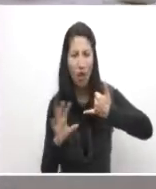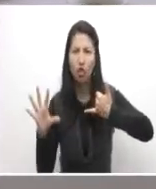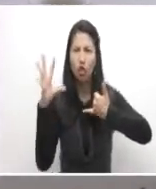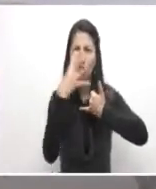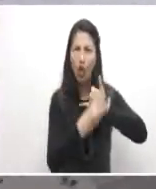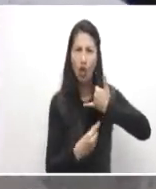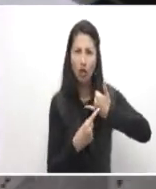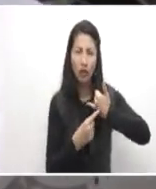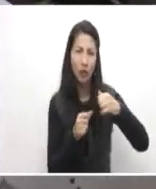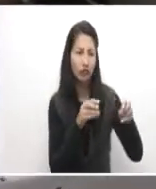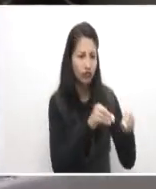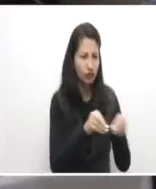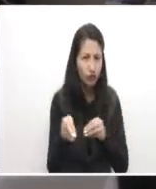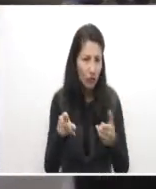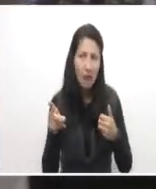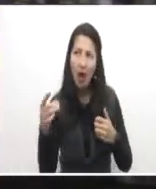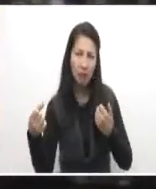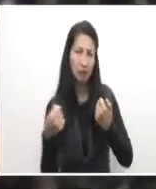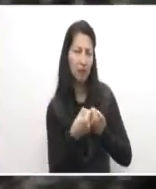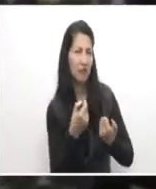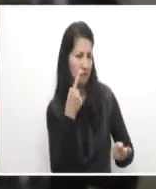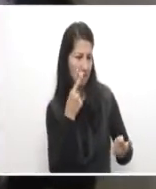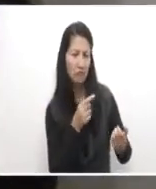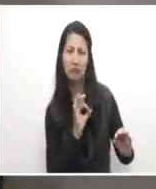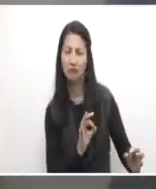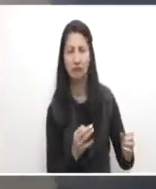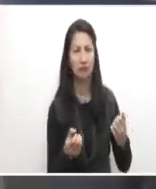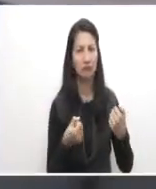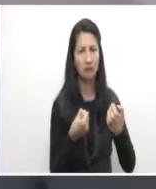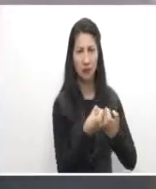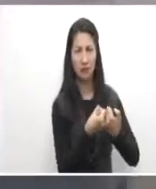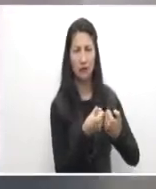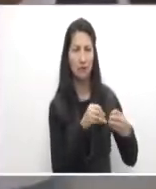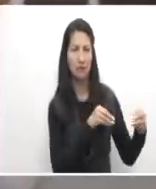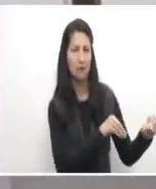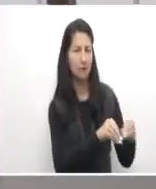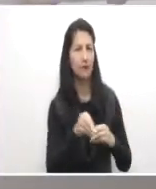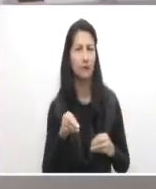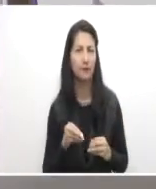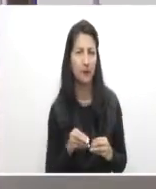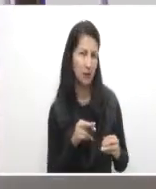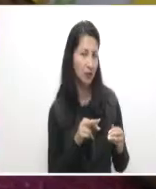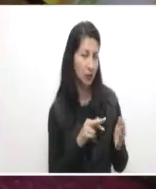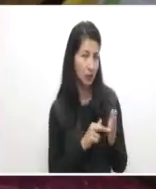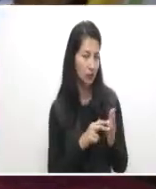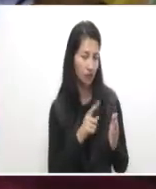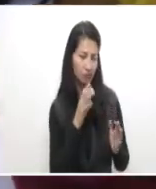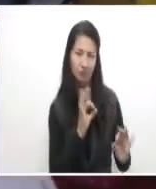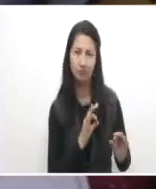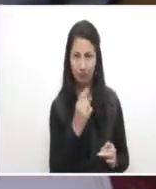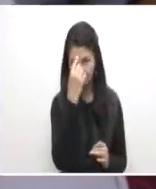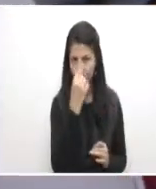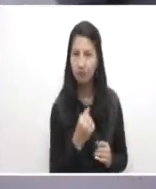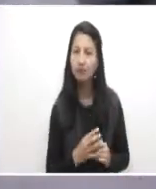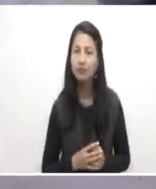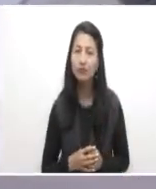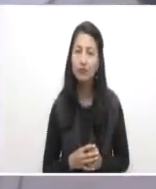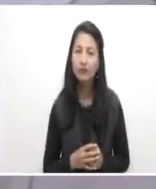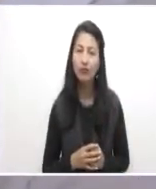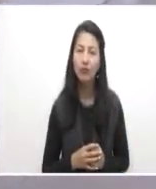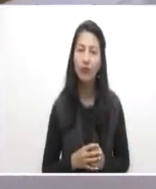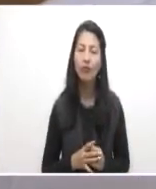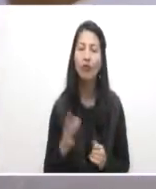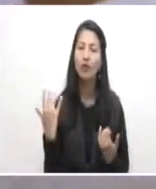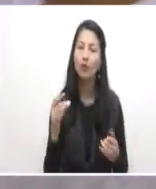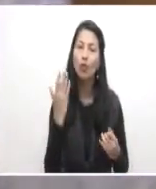haciendo una labor de capacitación muy importante. Para nosotros es un aliado natural. Esta formación